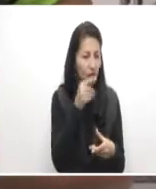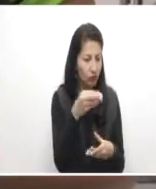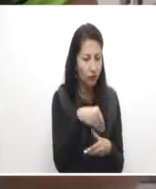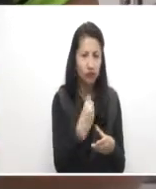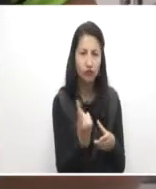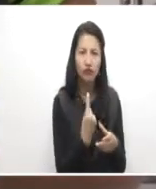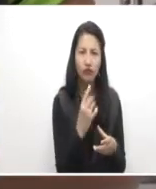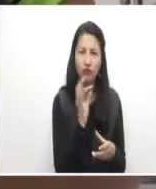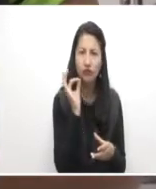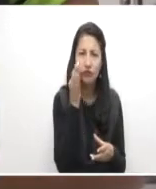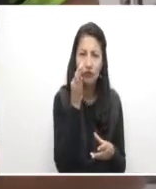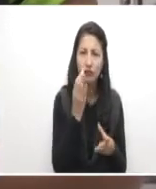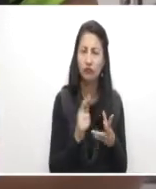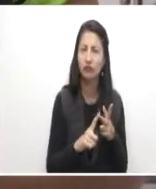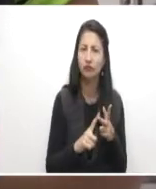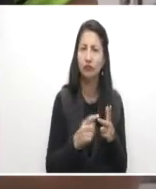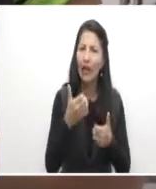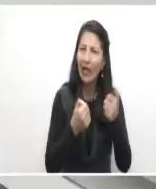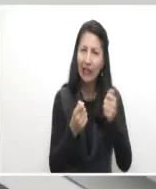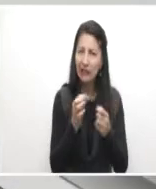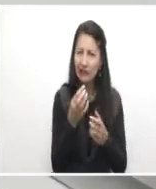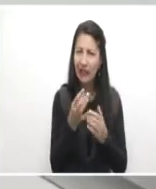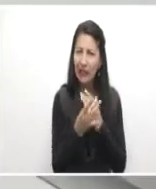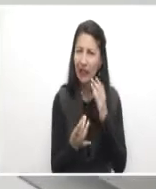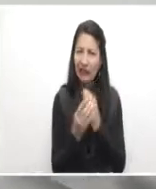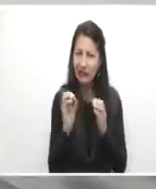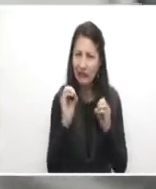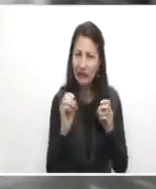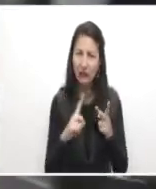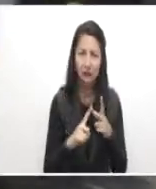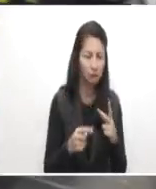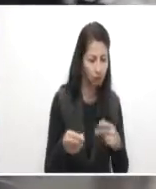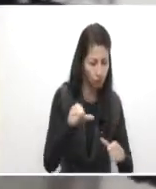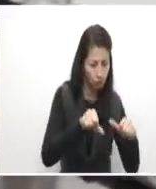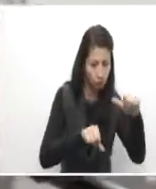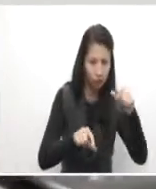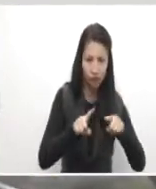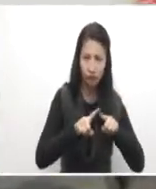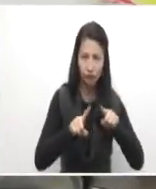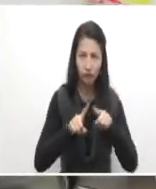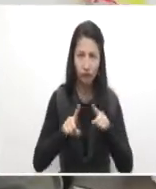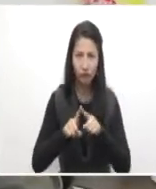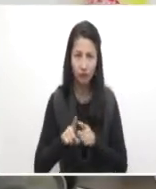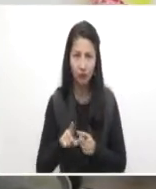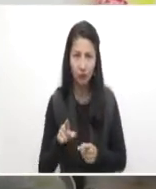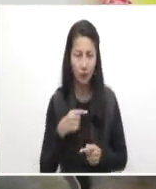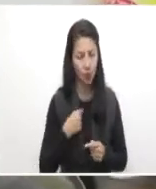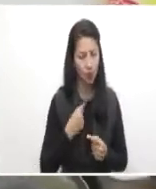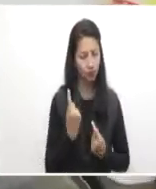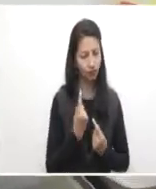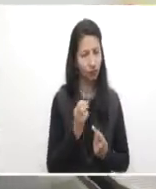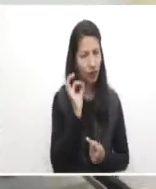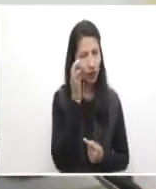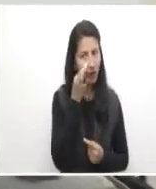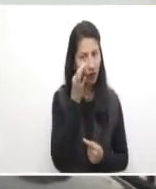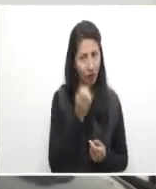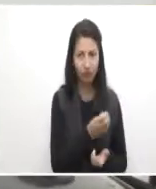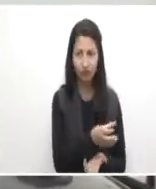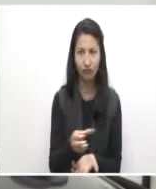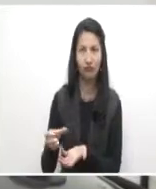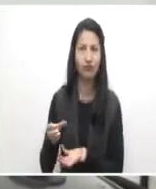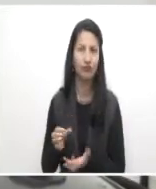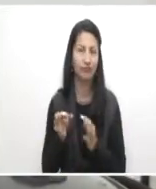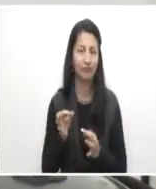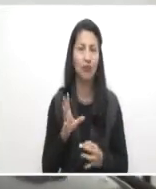descremado, deslactosado, toda una línea que, aparte de que fuera muy rica para nosotros, también proveyera